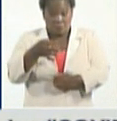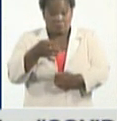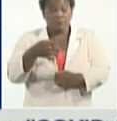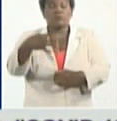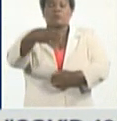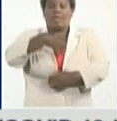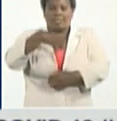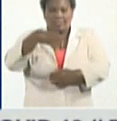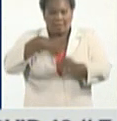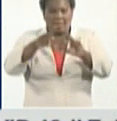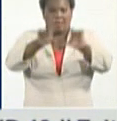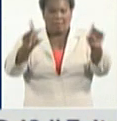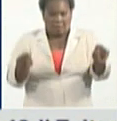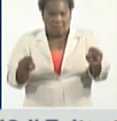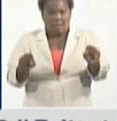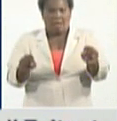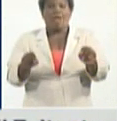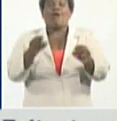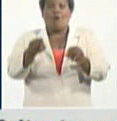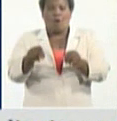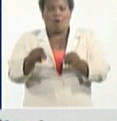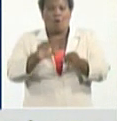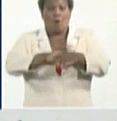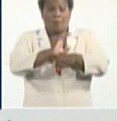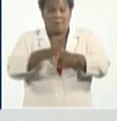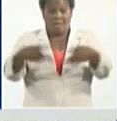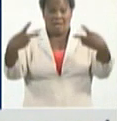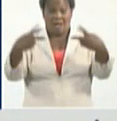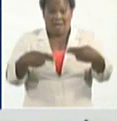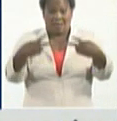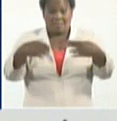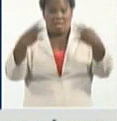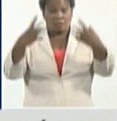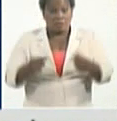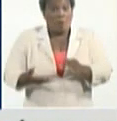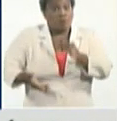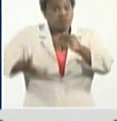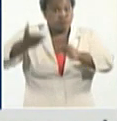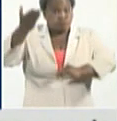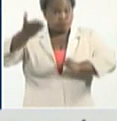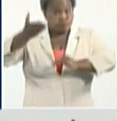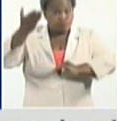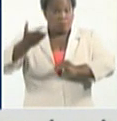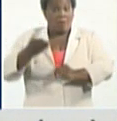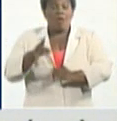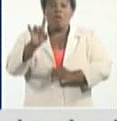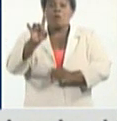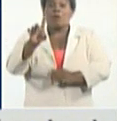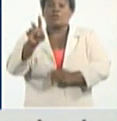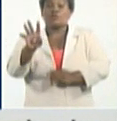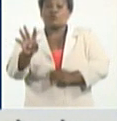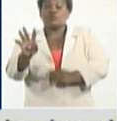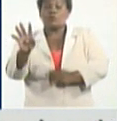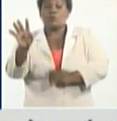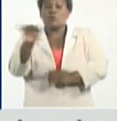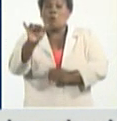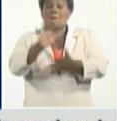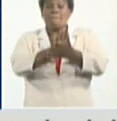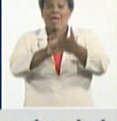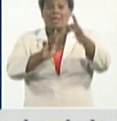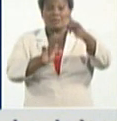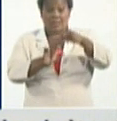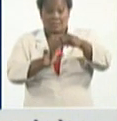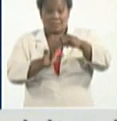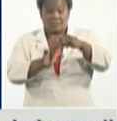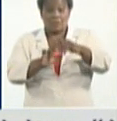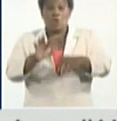de COVID, Cárdenas con una cifra muy alarmante, 914 igual que Matanzas con